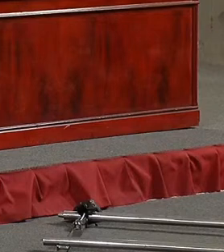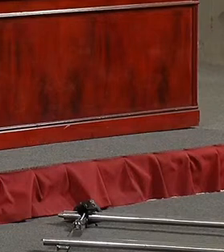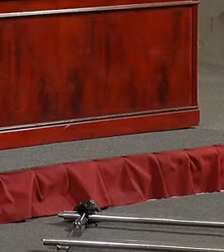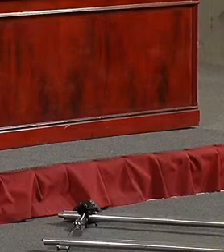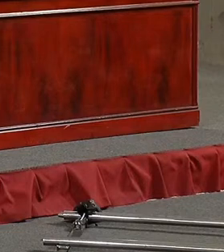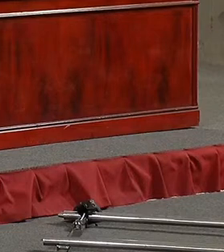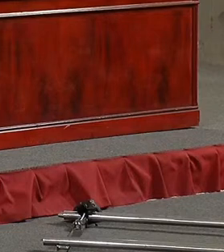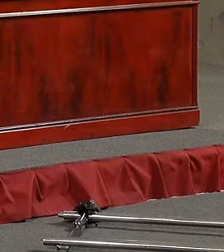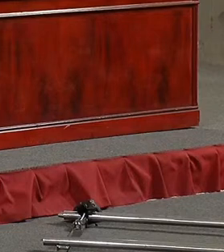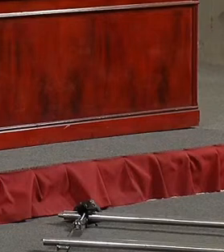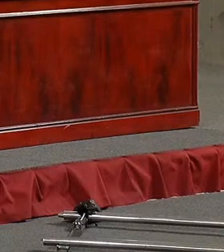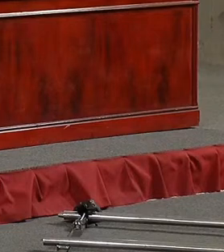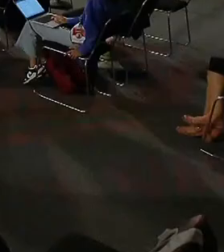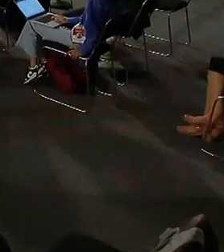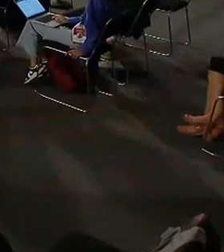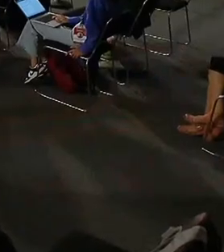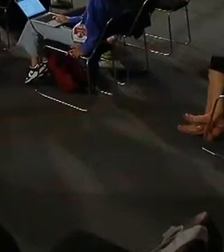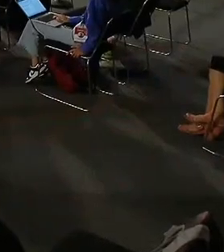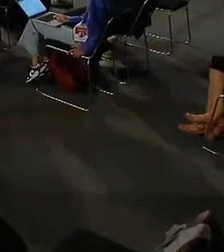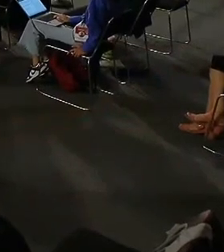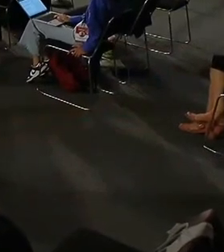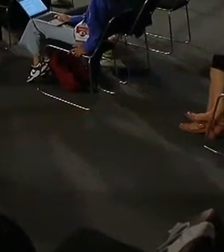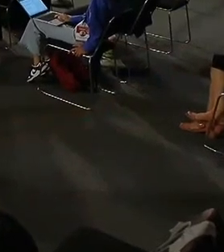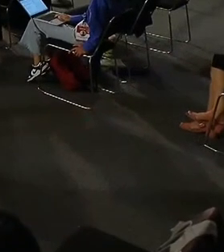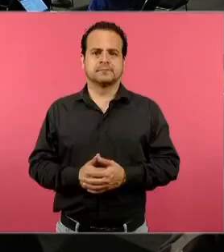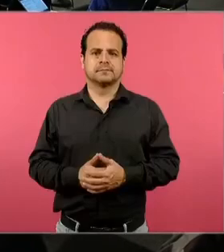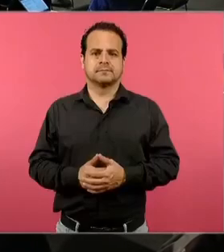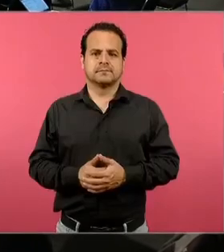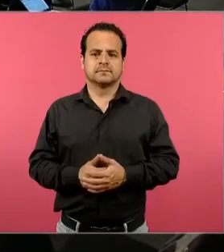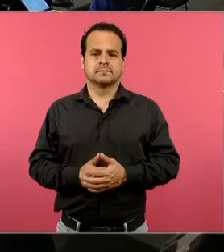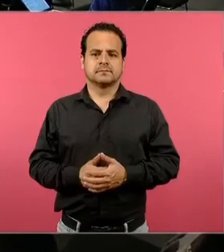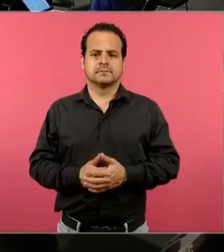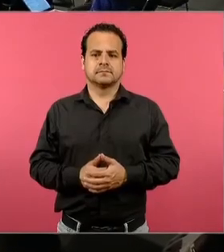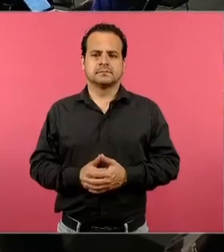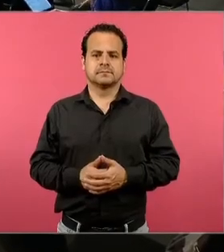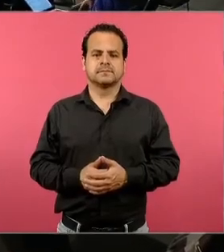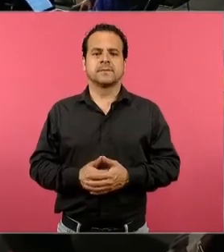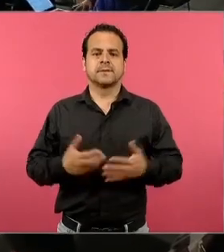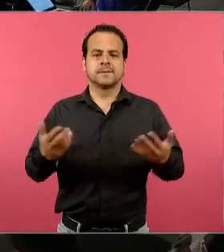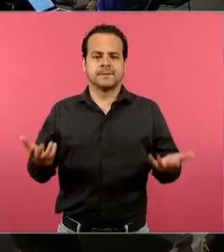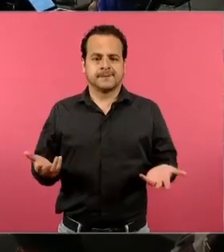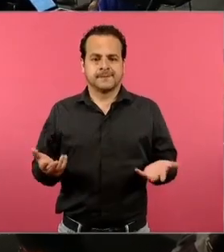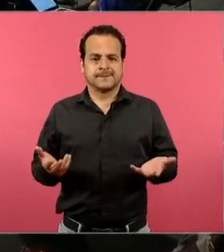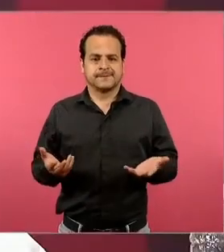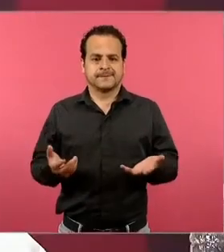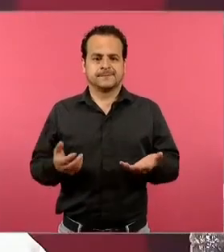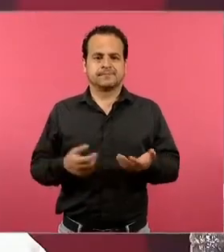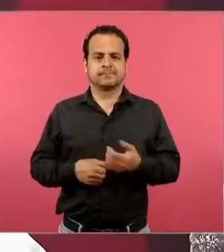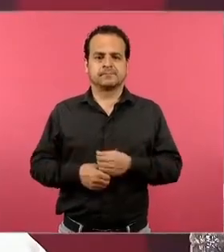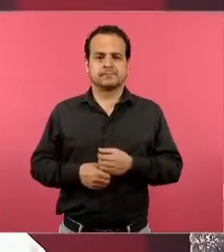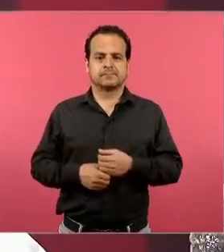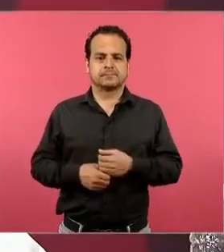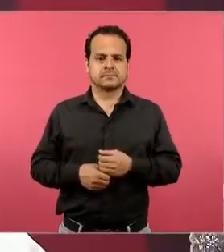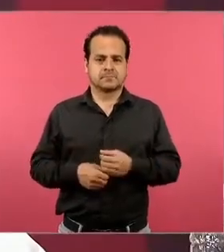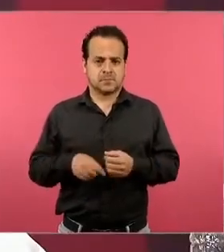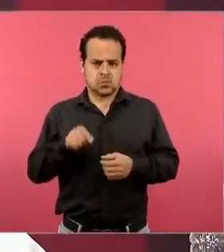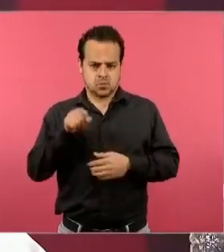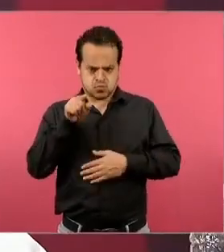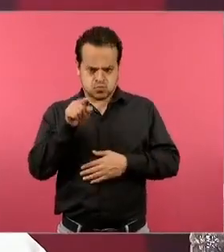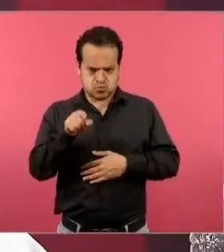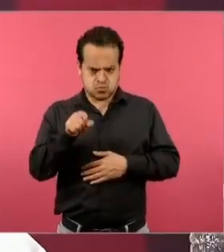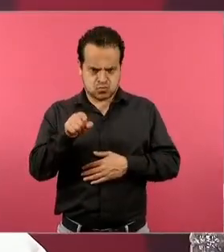construyó un movimiento resistencia denominado iglesia confesional él como símbolo de la resistencia